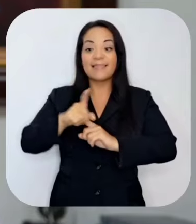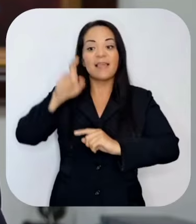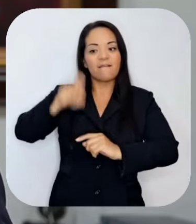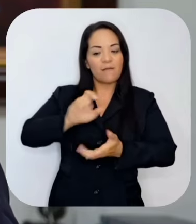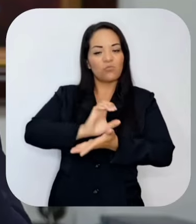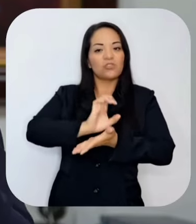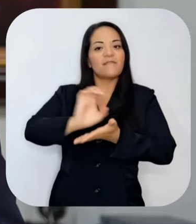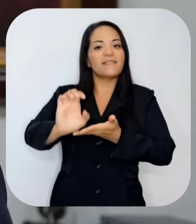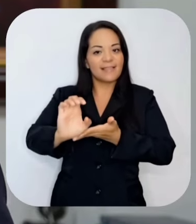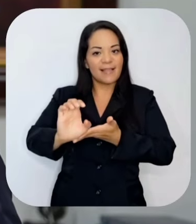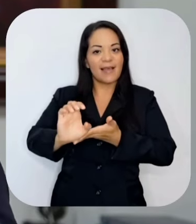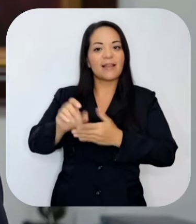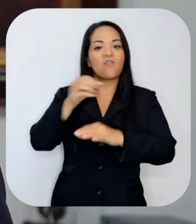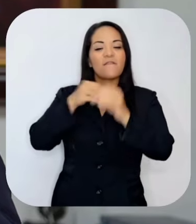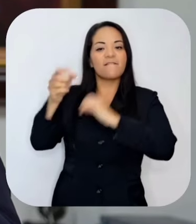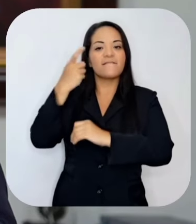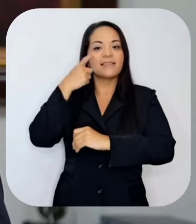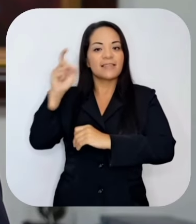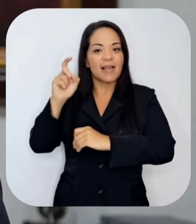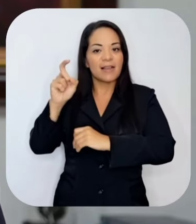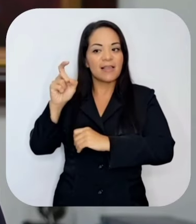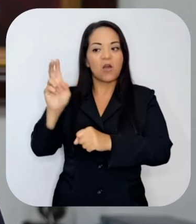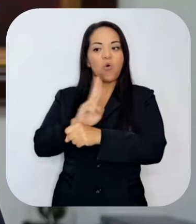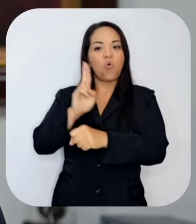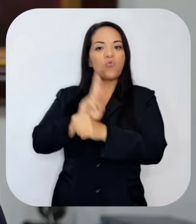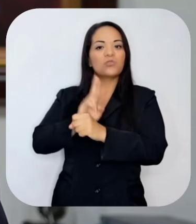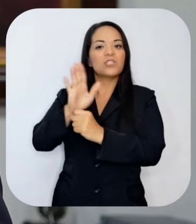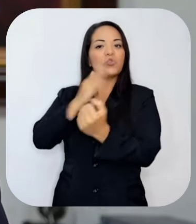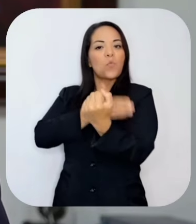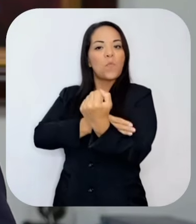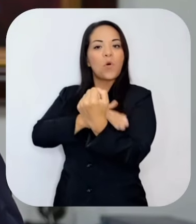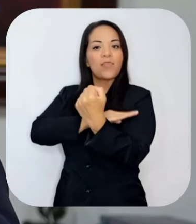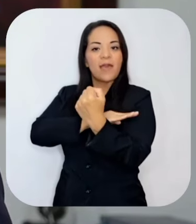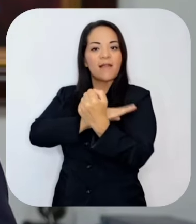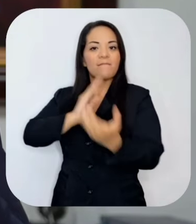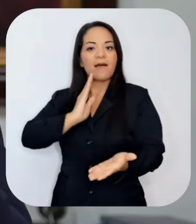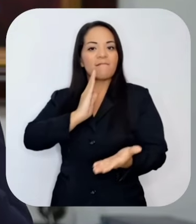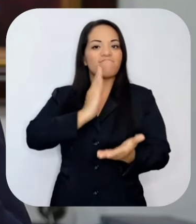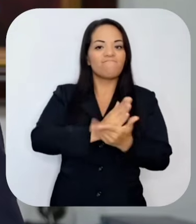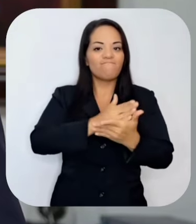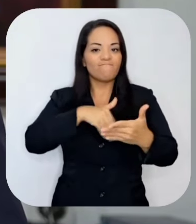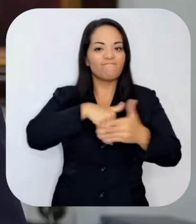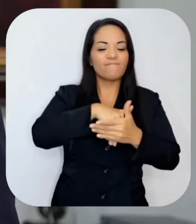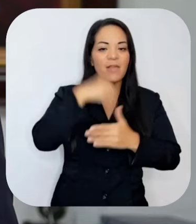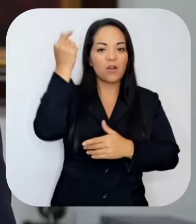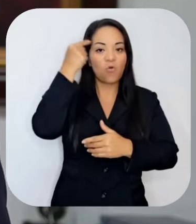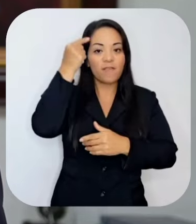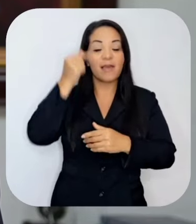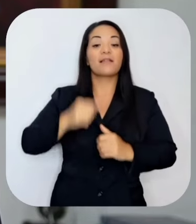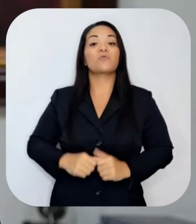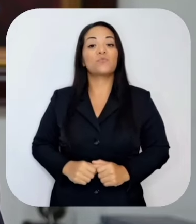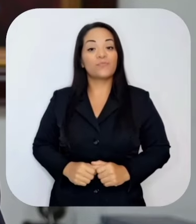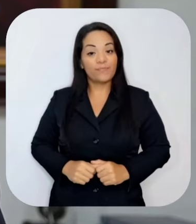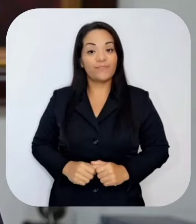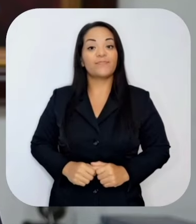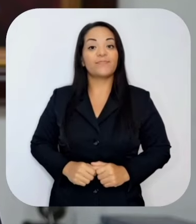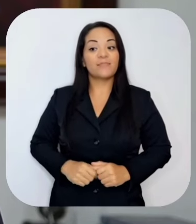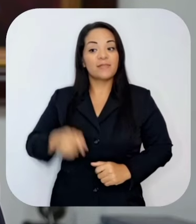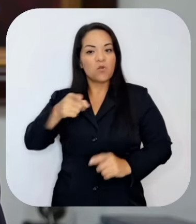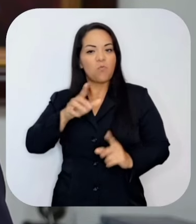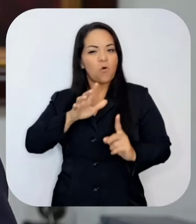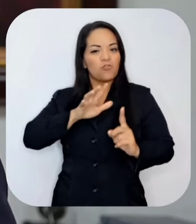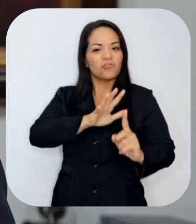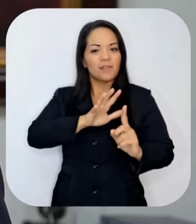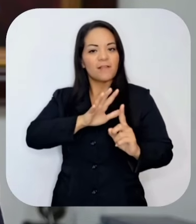Nosotros como sociedad debemos evitar que la Fiscalía haga uso de su fuerza para paralizar al